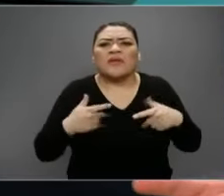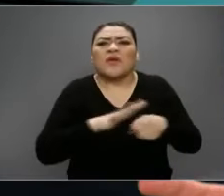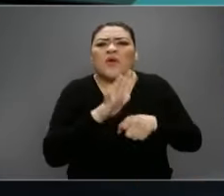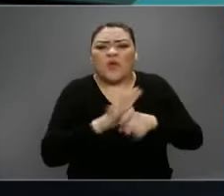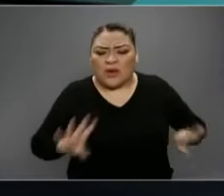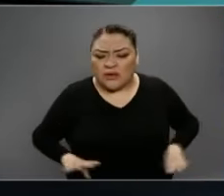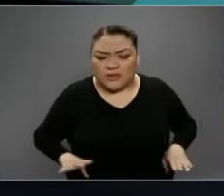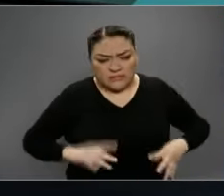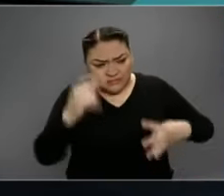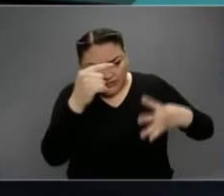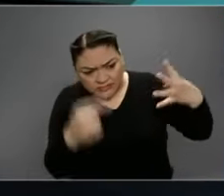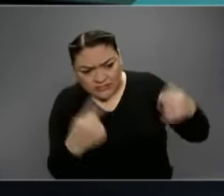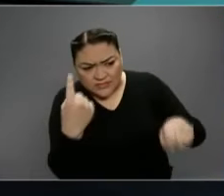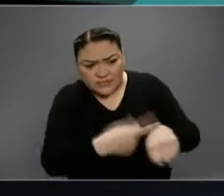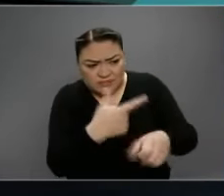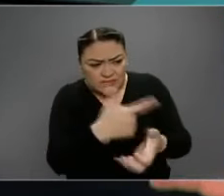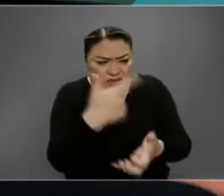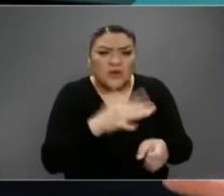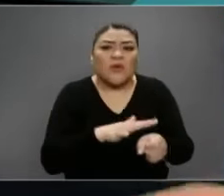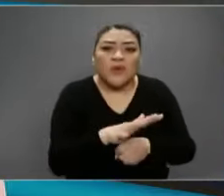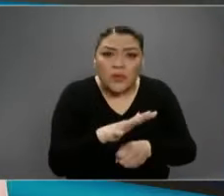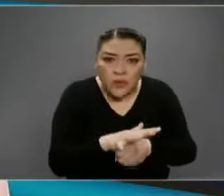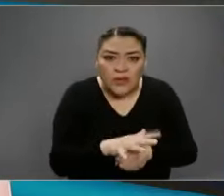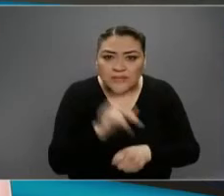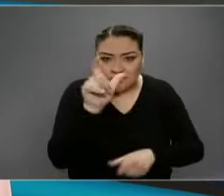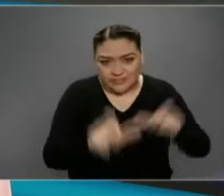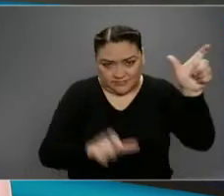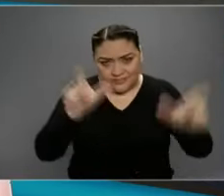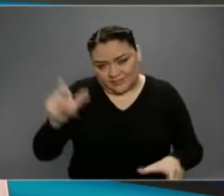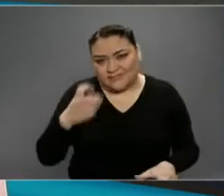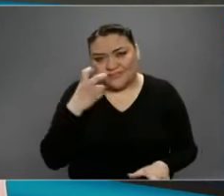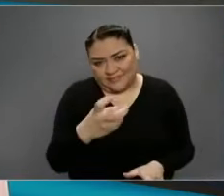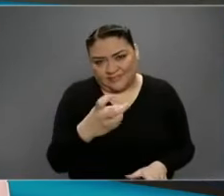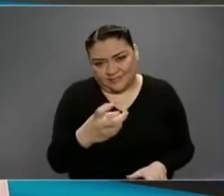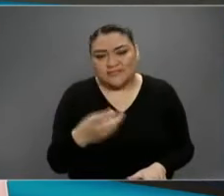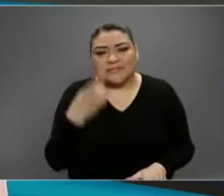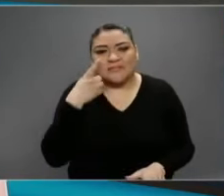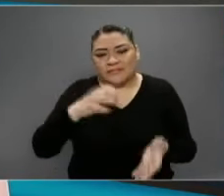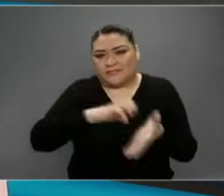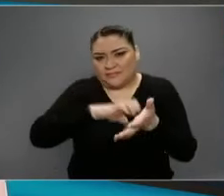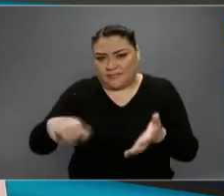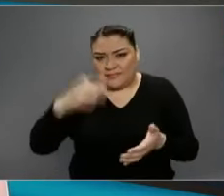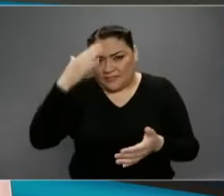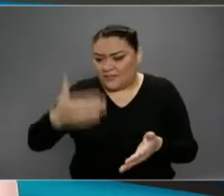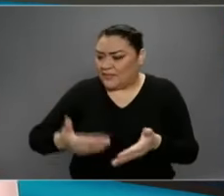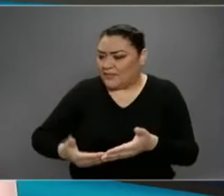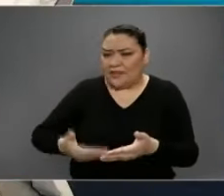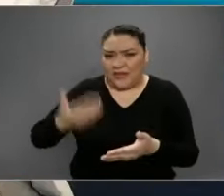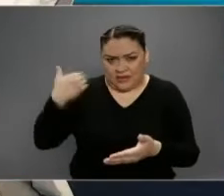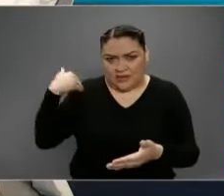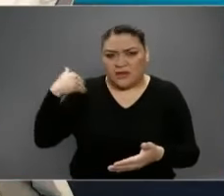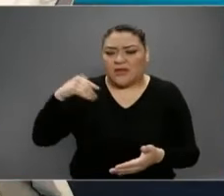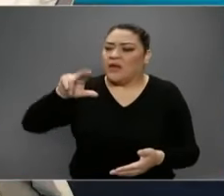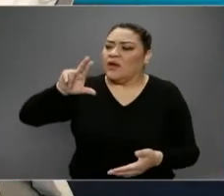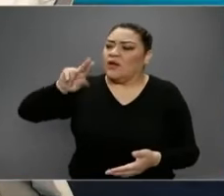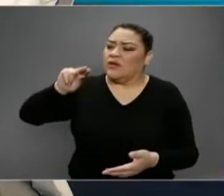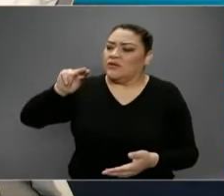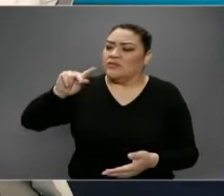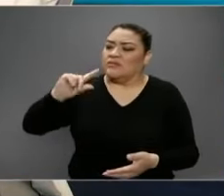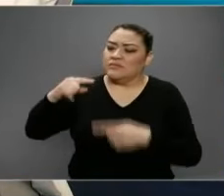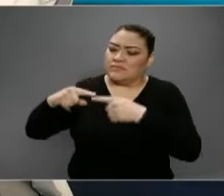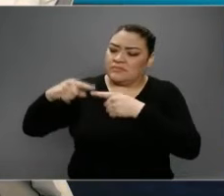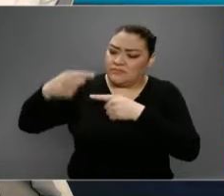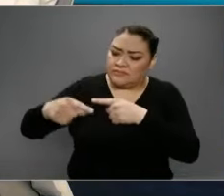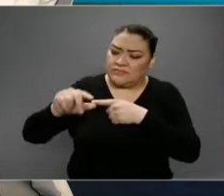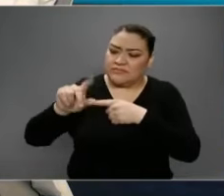Así podemos ir tomando decisiones para cómo, por ejemplo, ha cambiado de 80 años, se le bajó a 75,